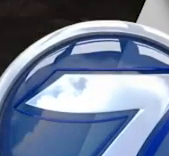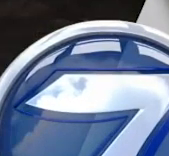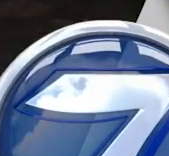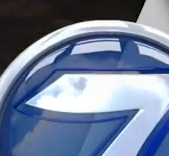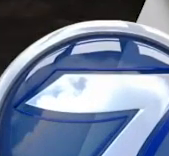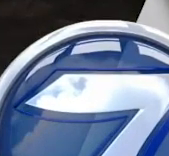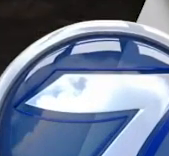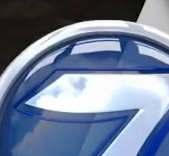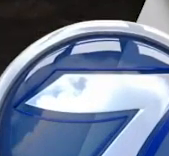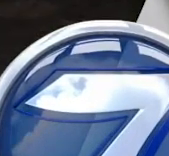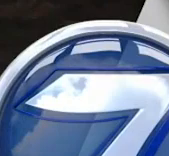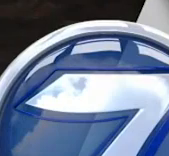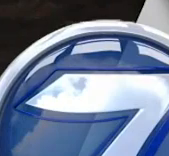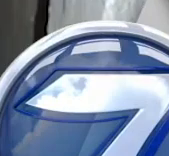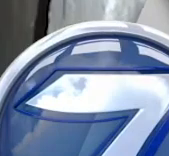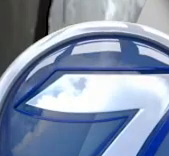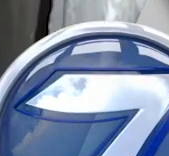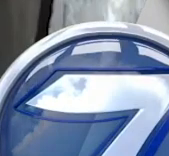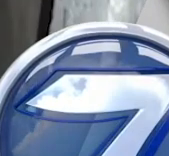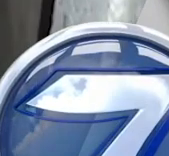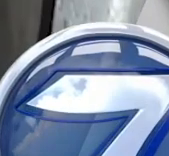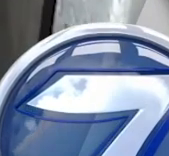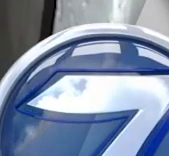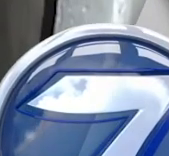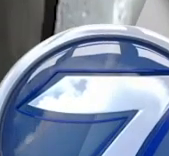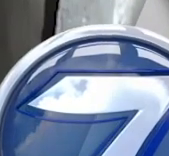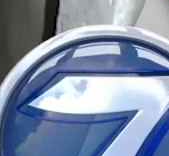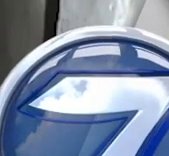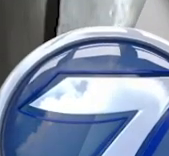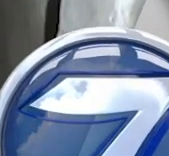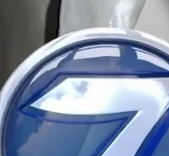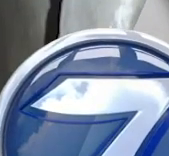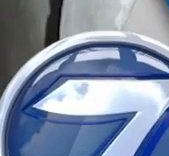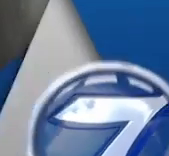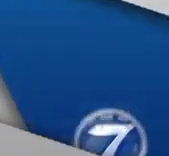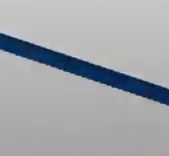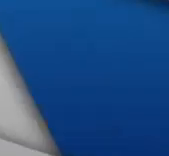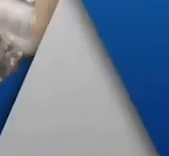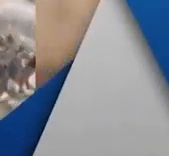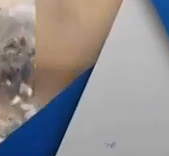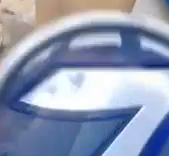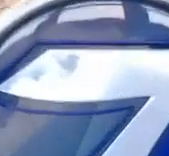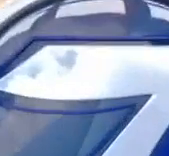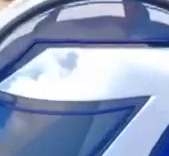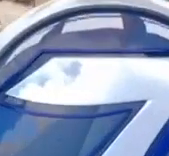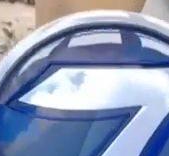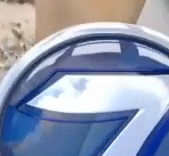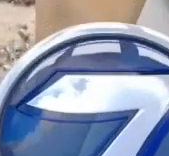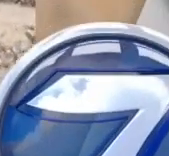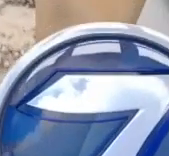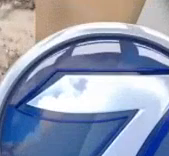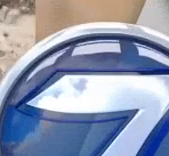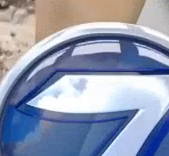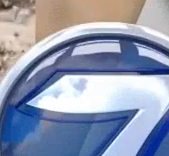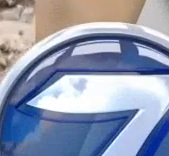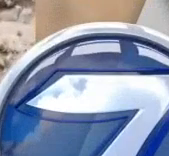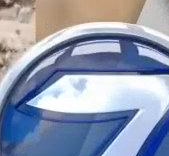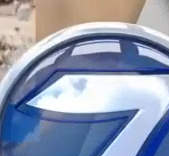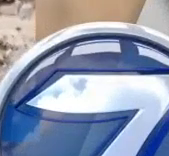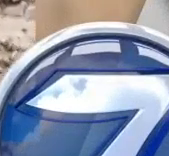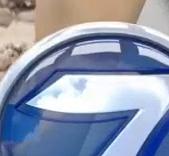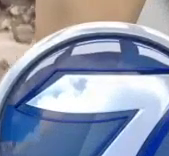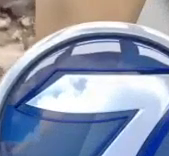El saldo de los intensos aguaceros registrados el fin de semana. Aldea en Huehuetenango